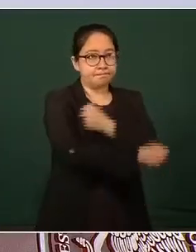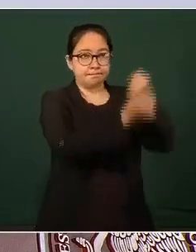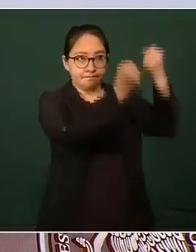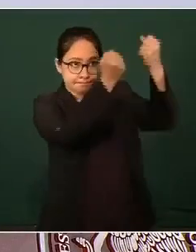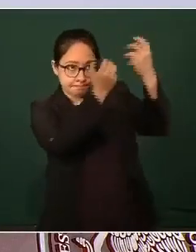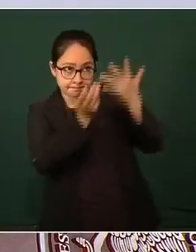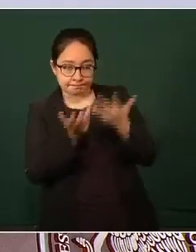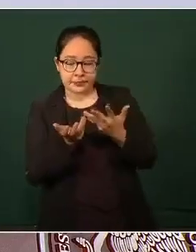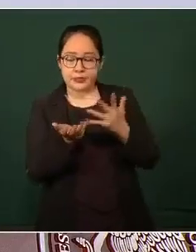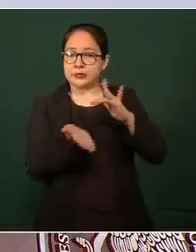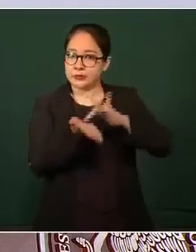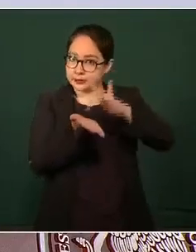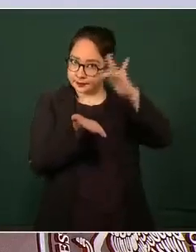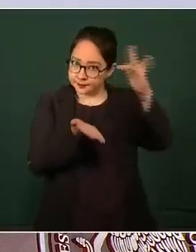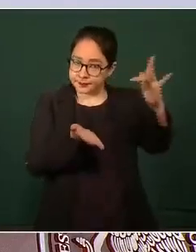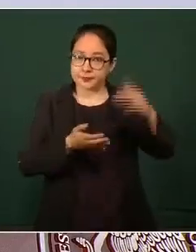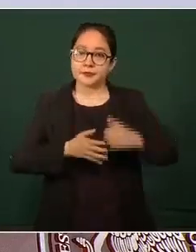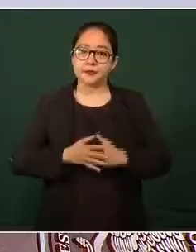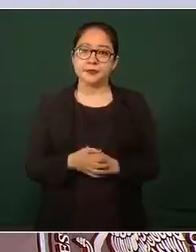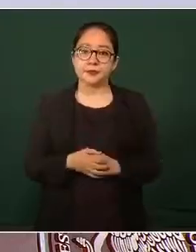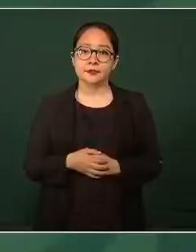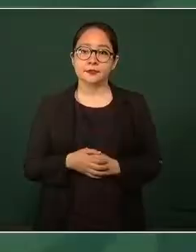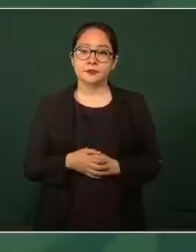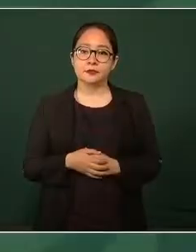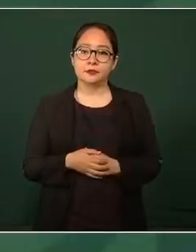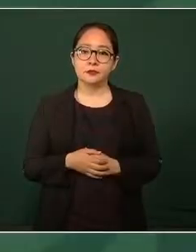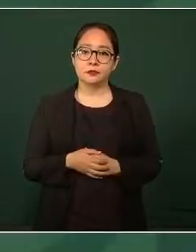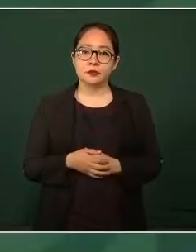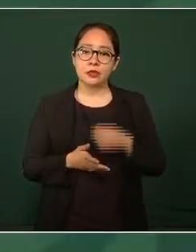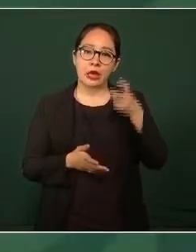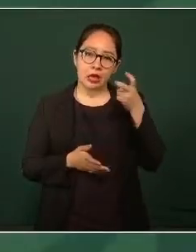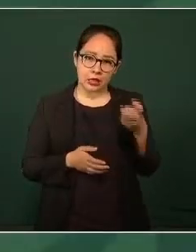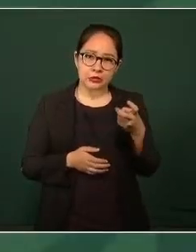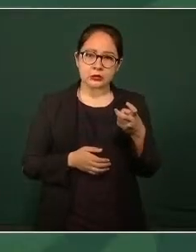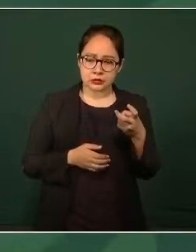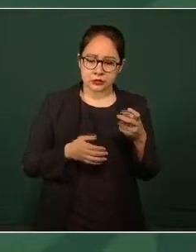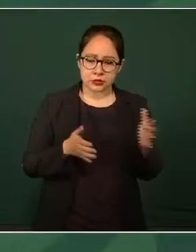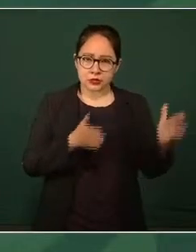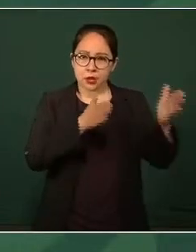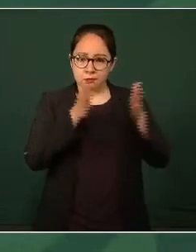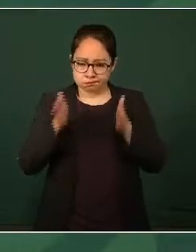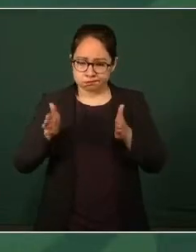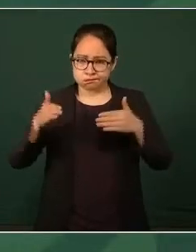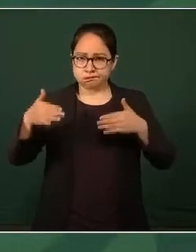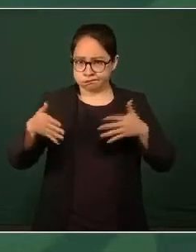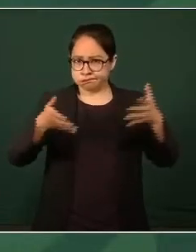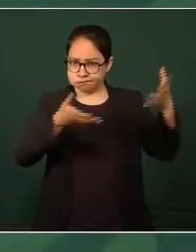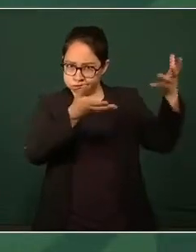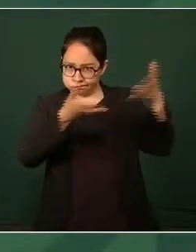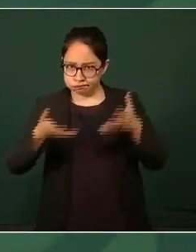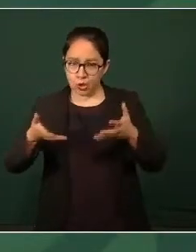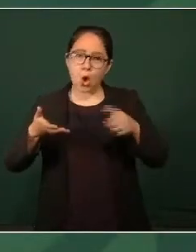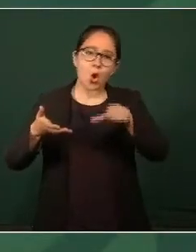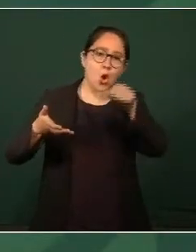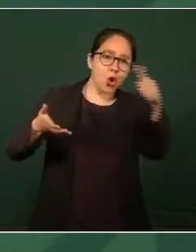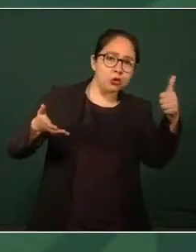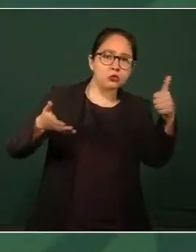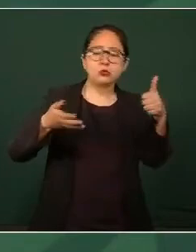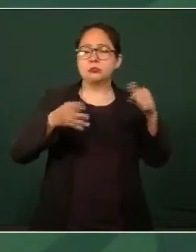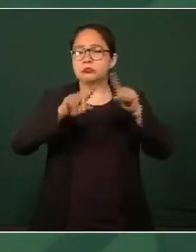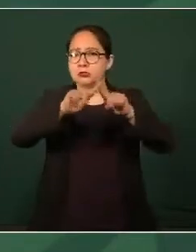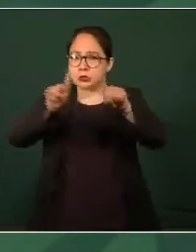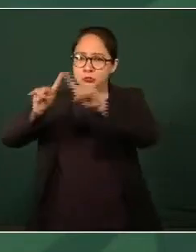con estos envíos más los envíos que se están recibiendo